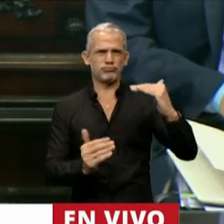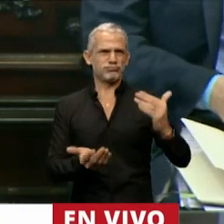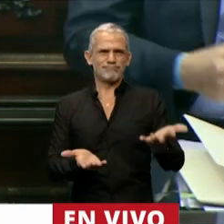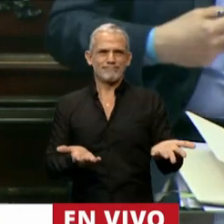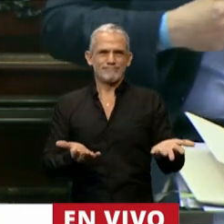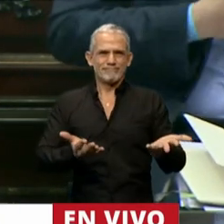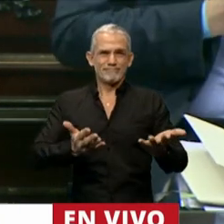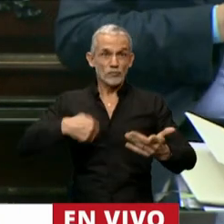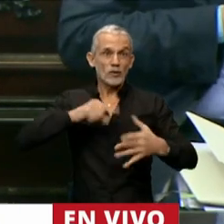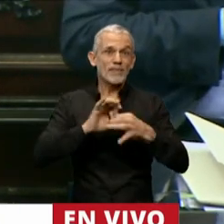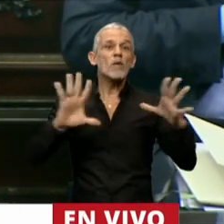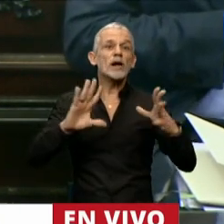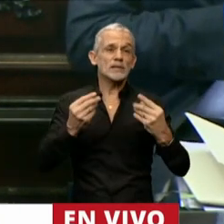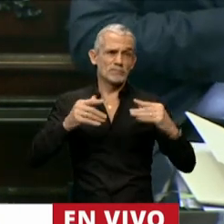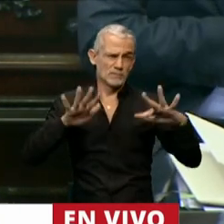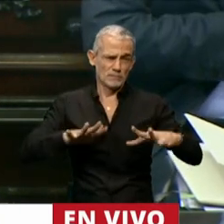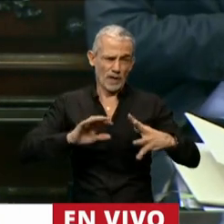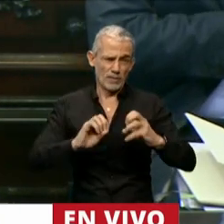y debilitar a nuestra democracia.